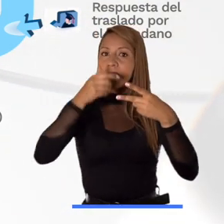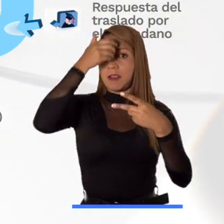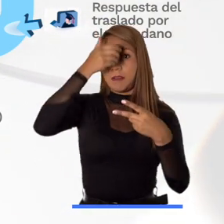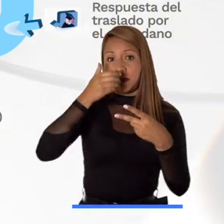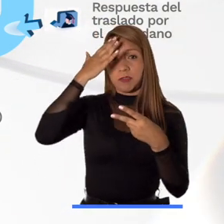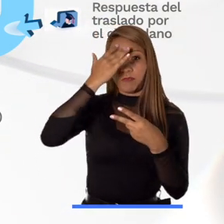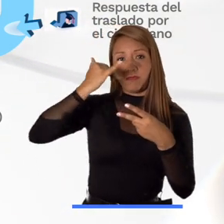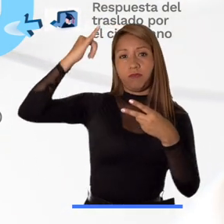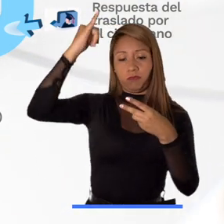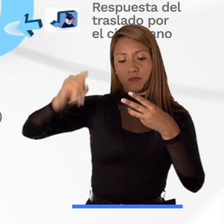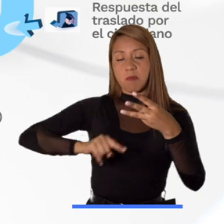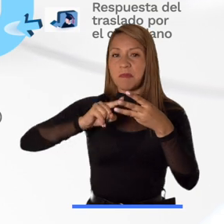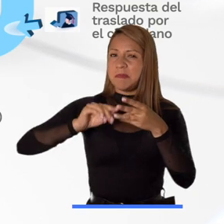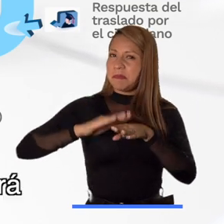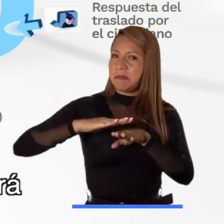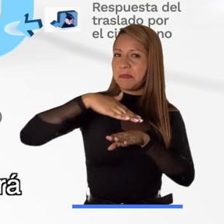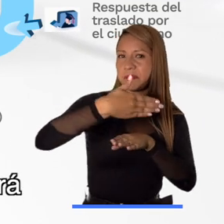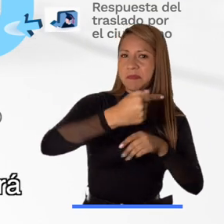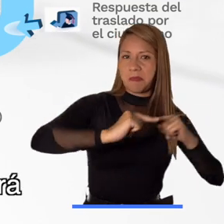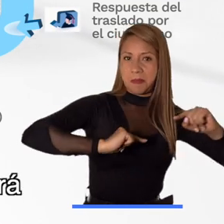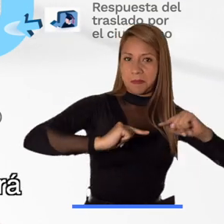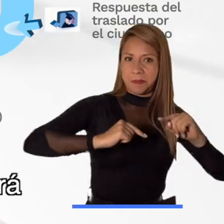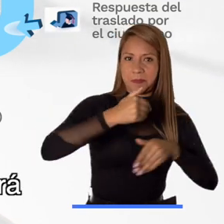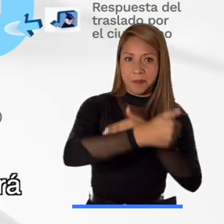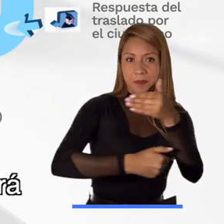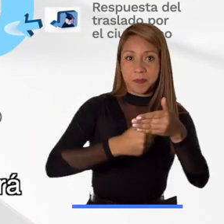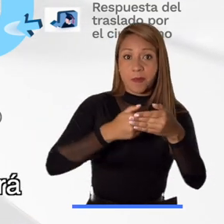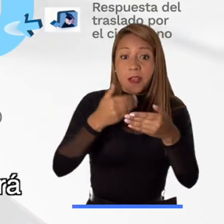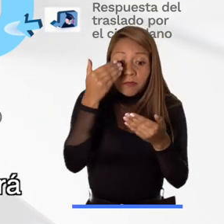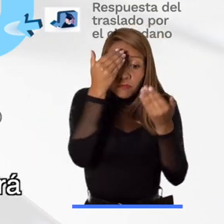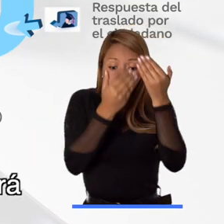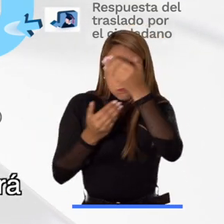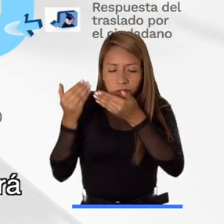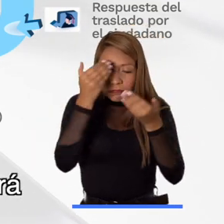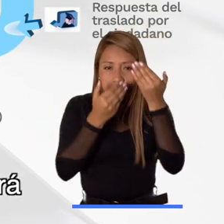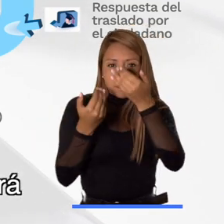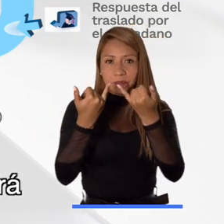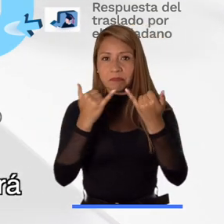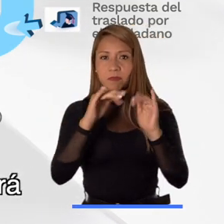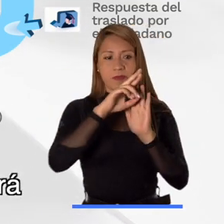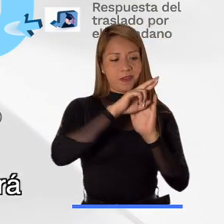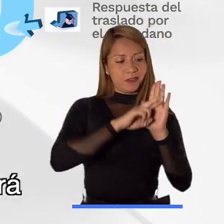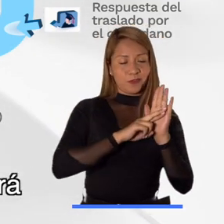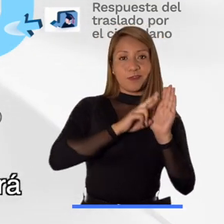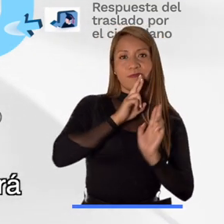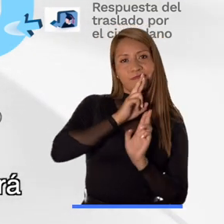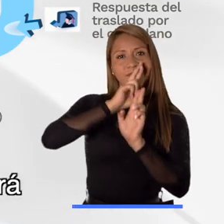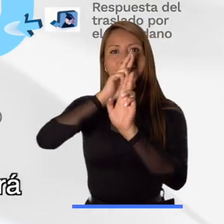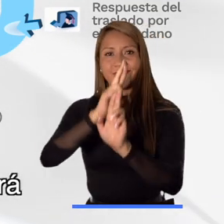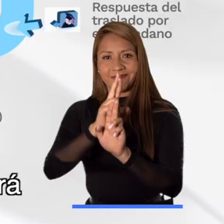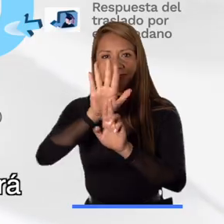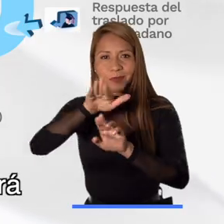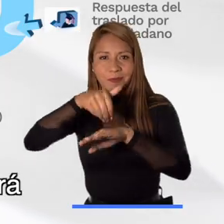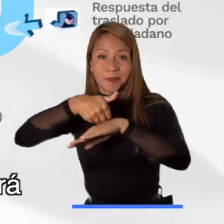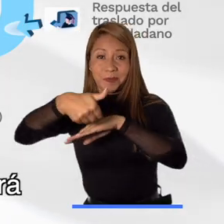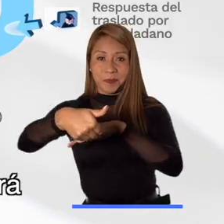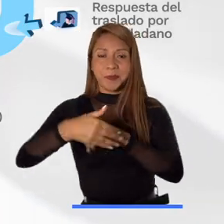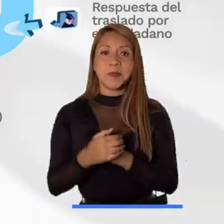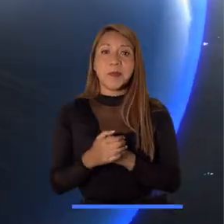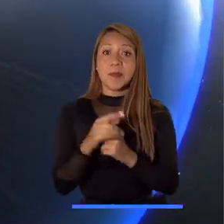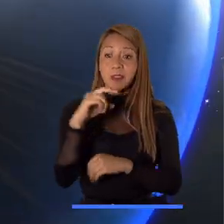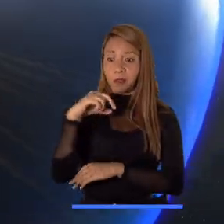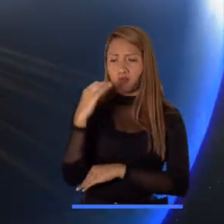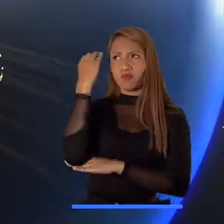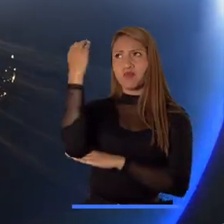académica y precedente administrativo. Después del análisis por estos criterios, se emitirá la resolución en respuesta a la solicitud.